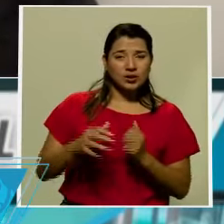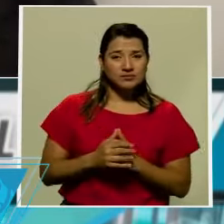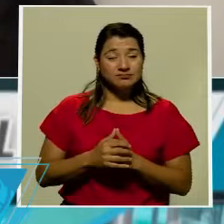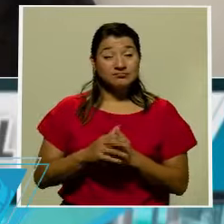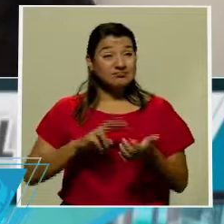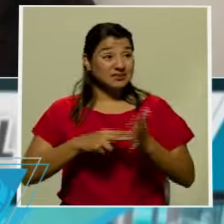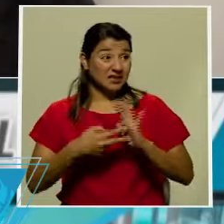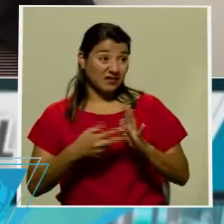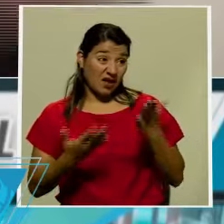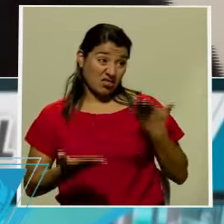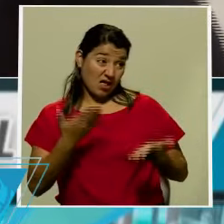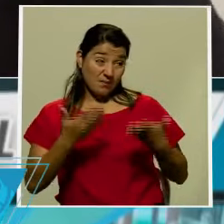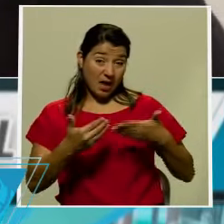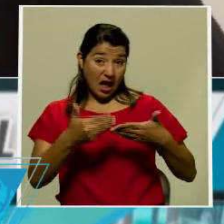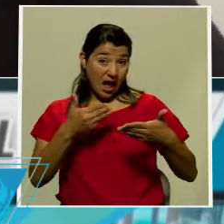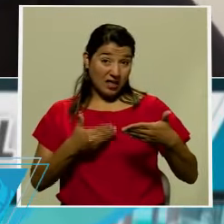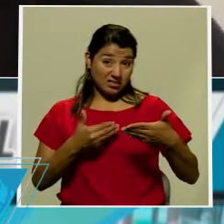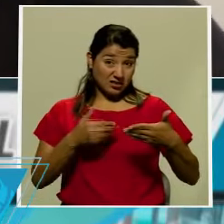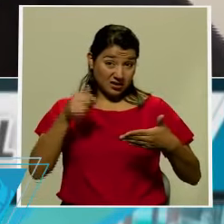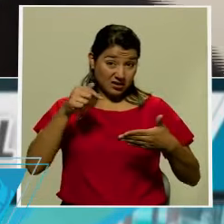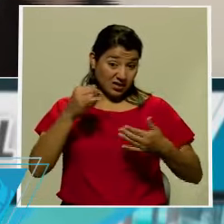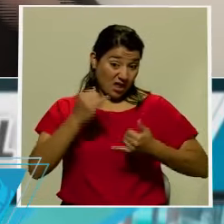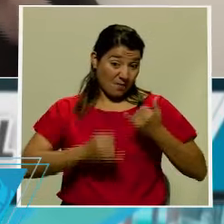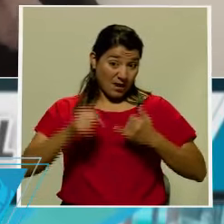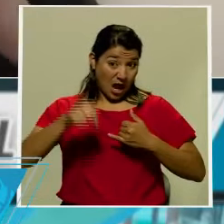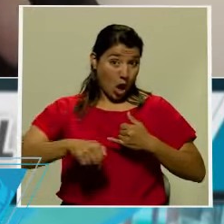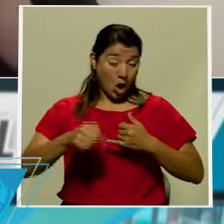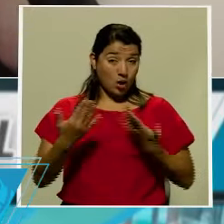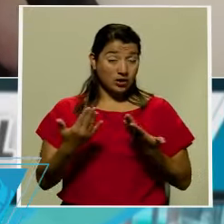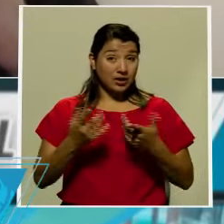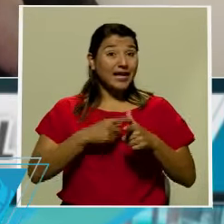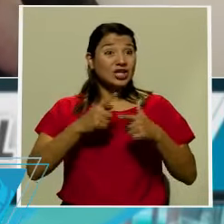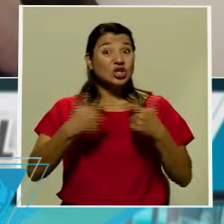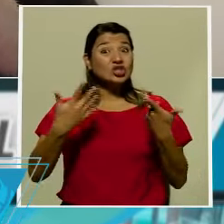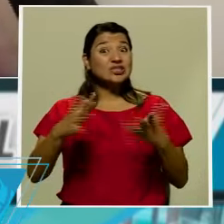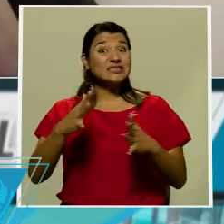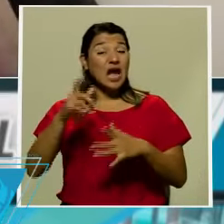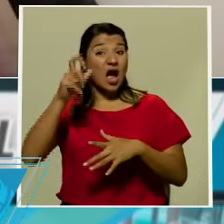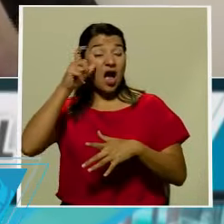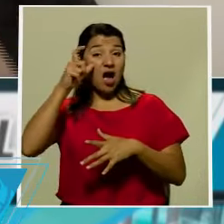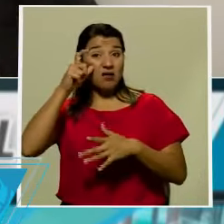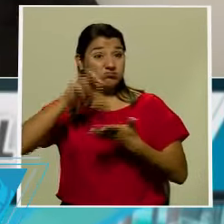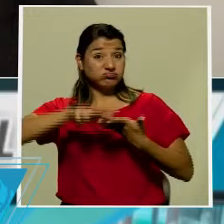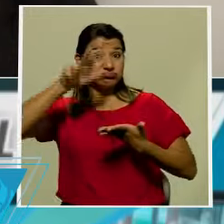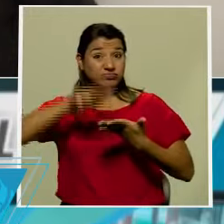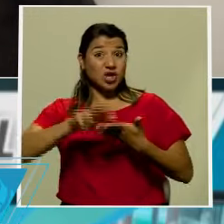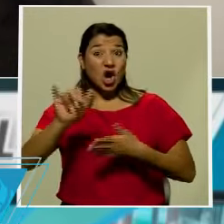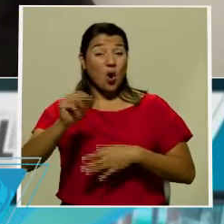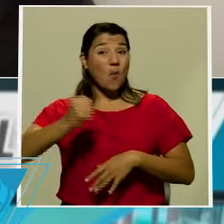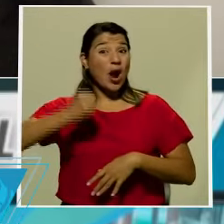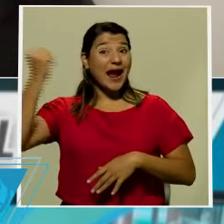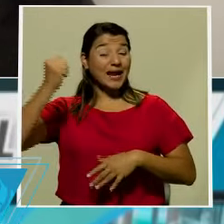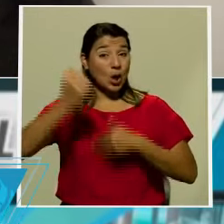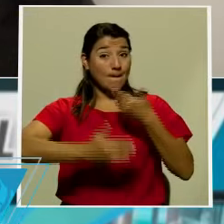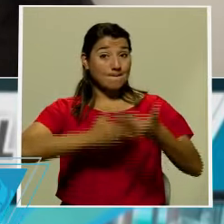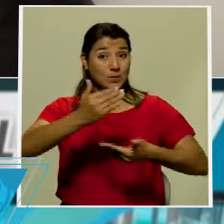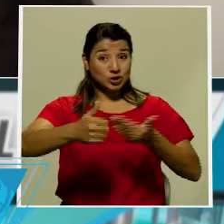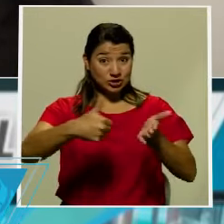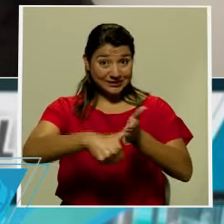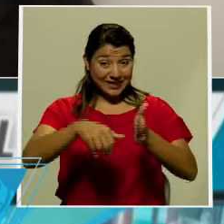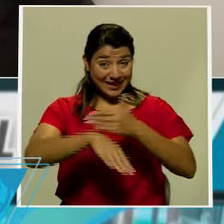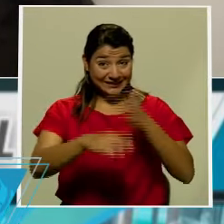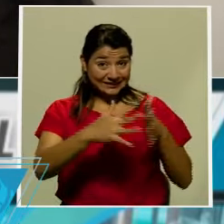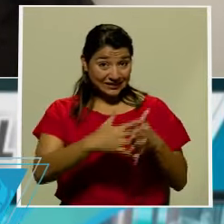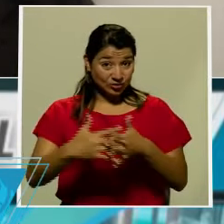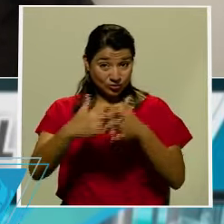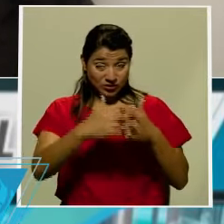probablemente antes de que termine el día, Joe Biden quedará certificado como el ganador de las elecciones en Estados